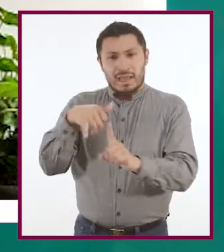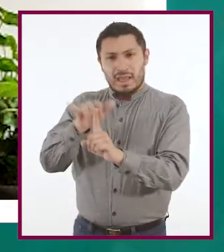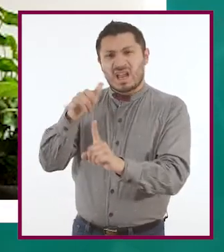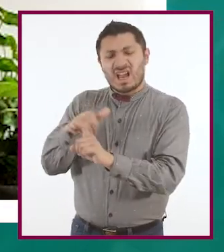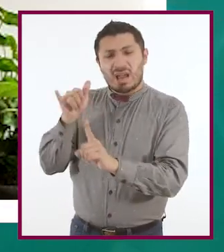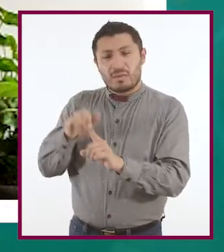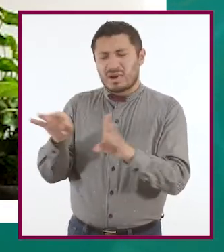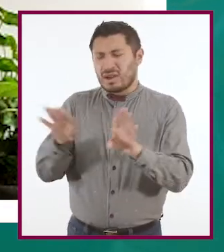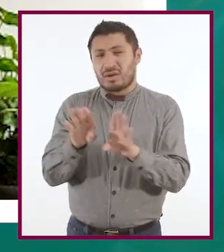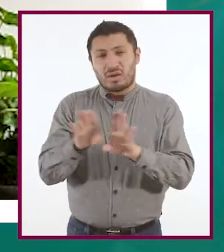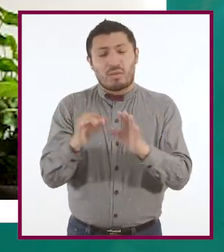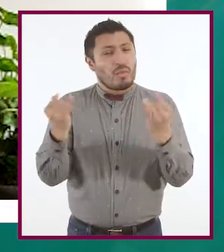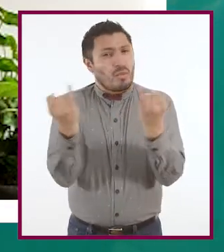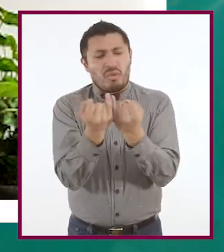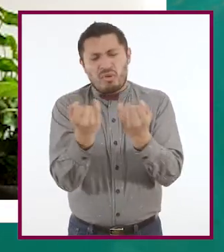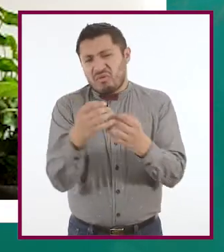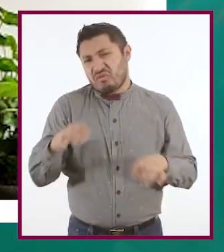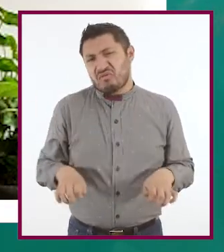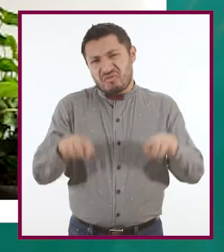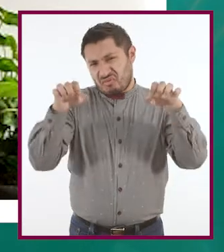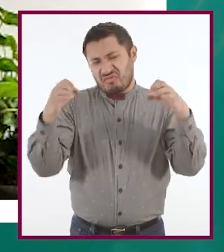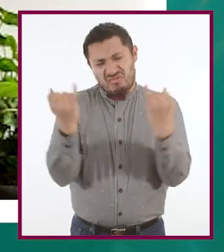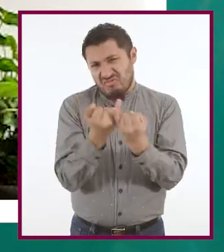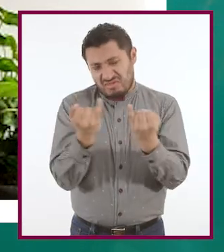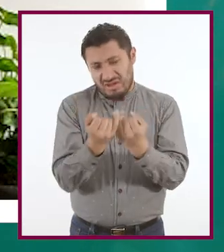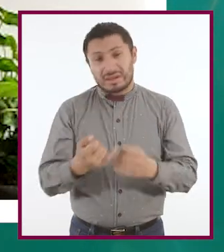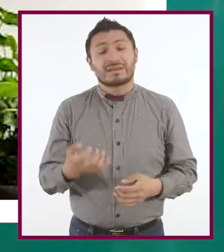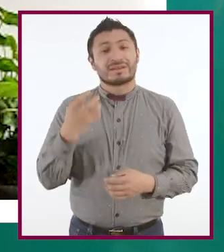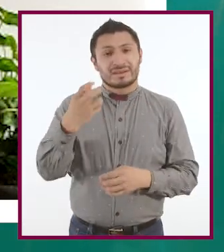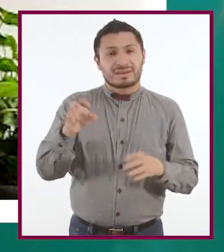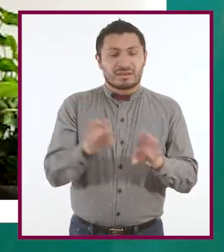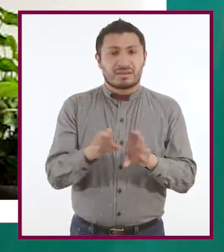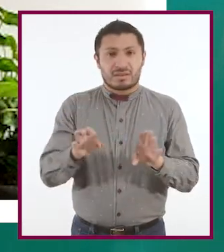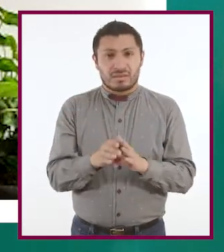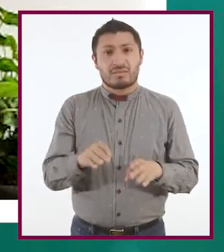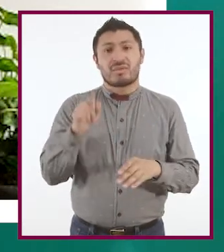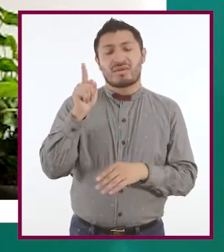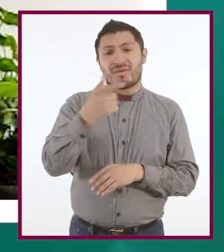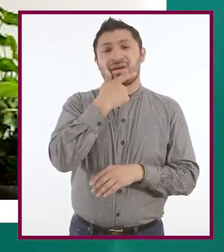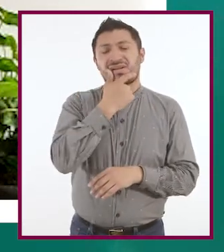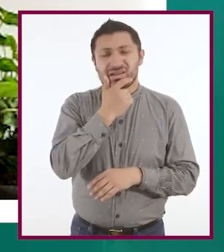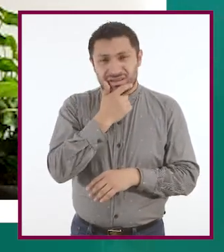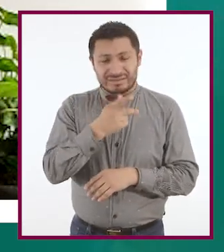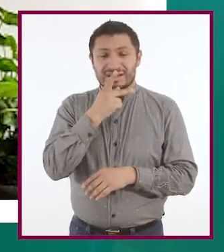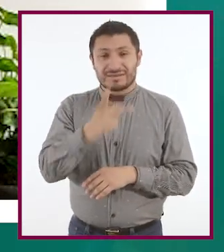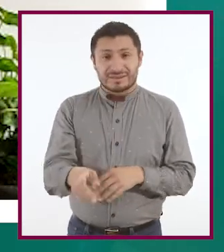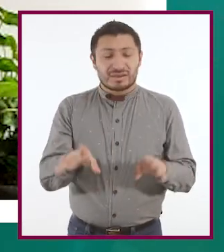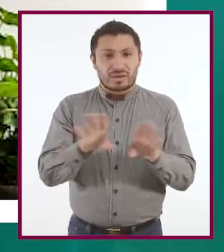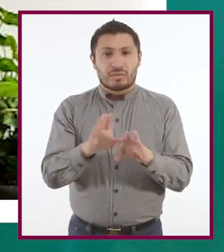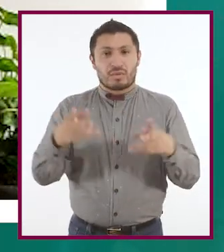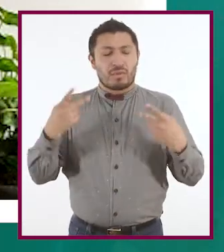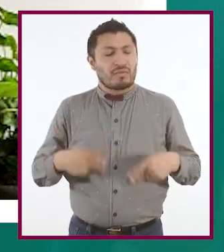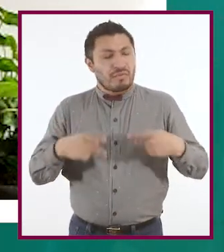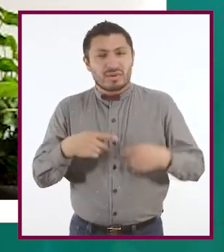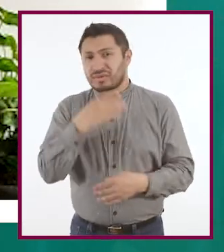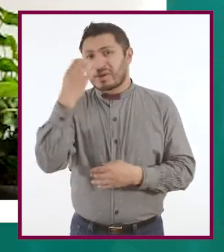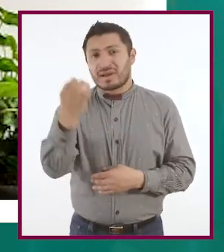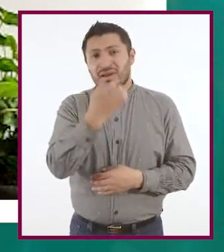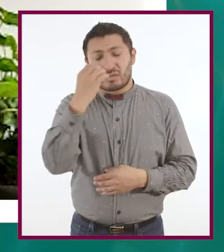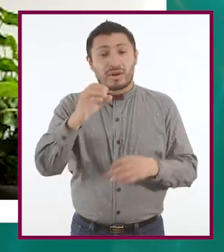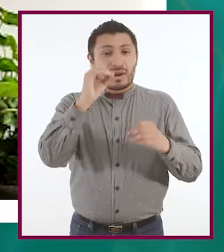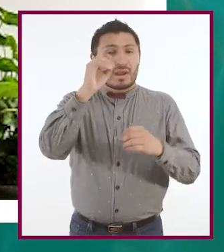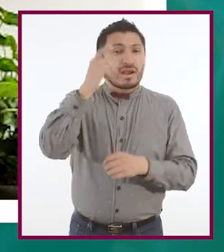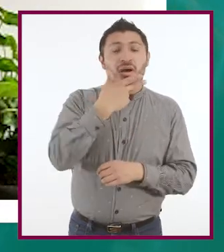menores de edad. Esta práctica del bullying, que es un anglicismo, normalmente es esta práctica en donde un chico en la escuela o una